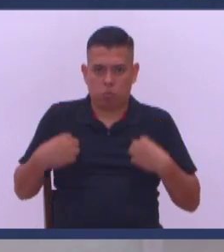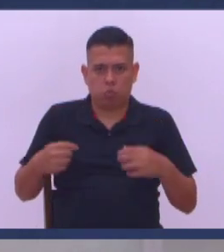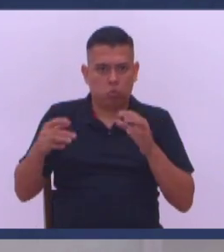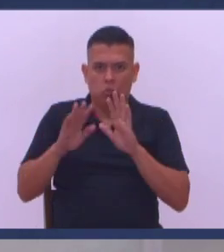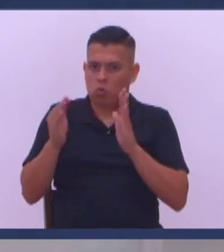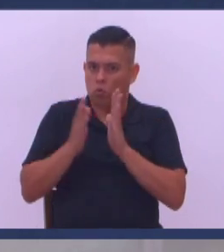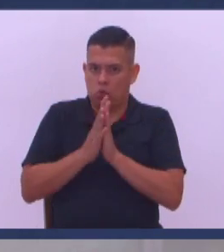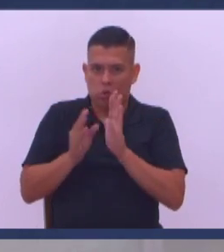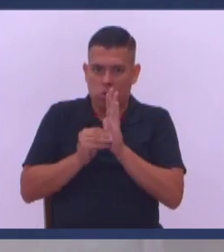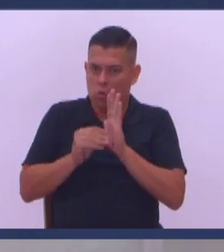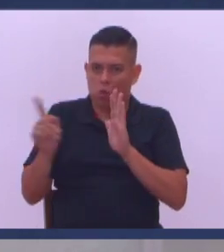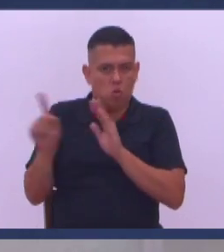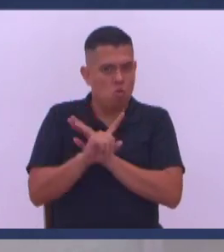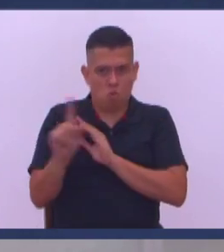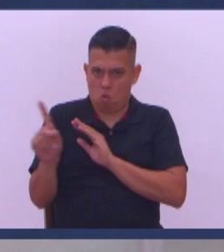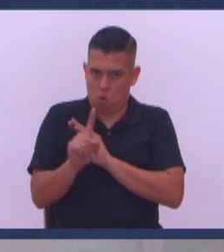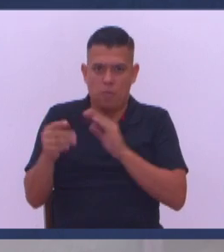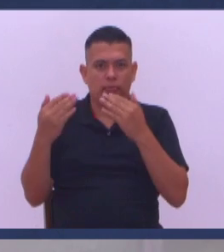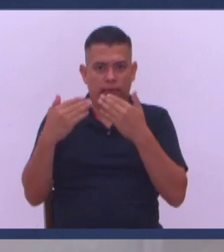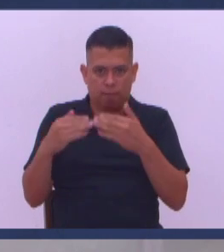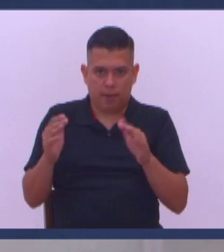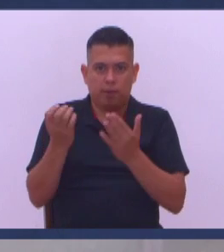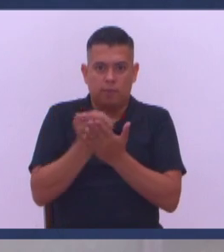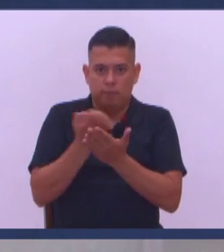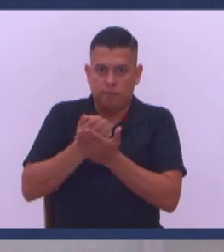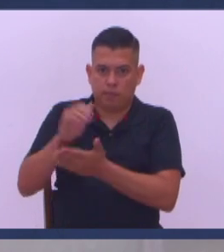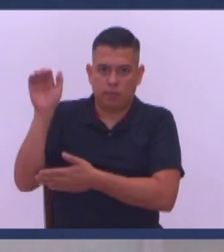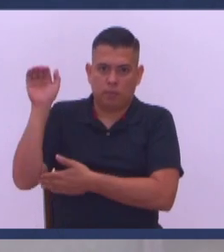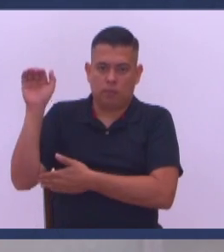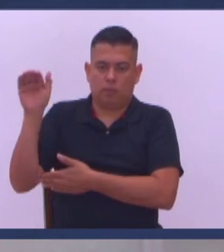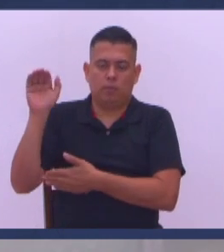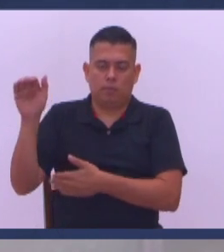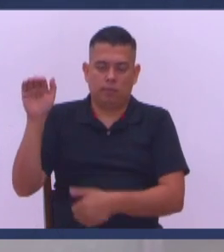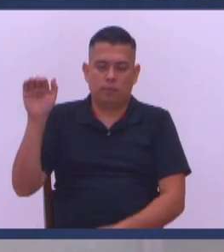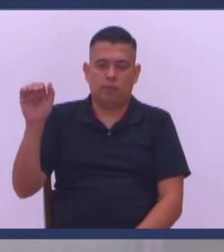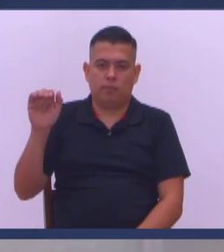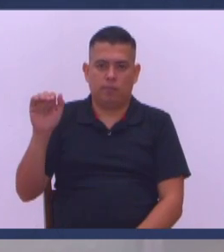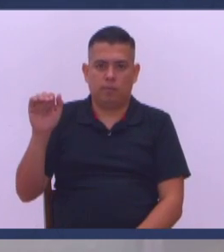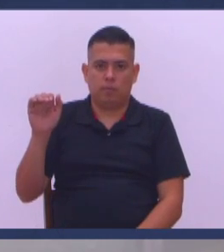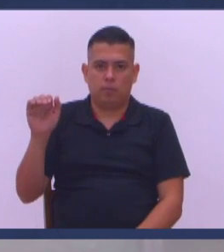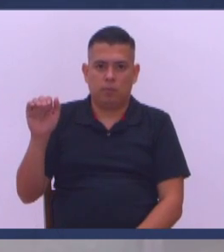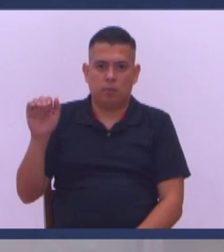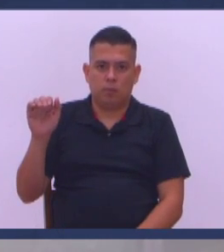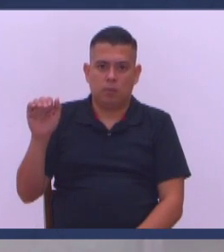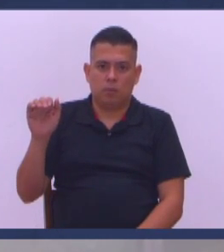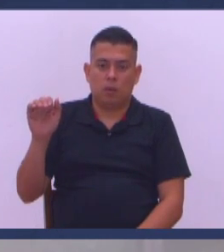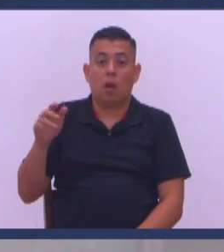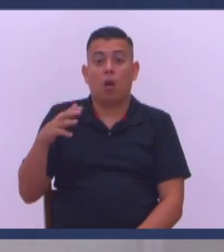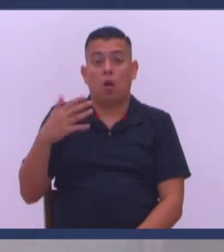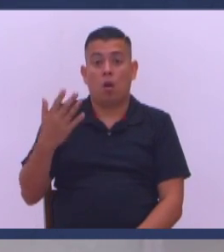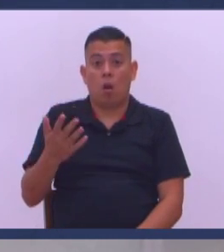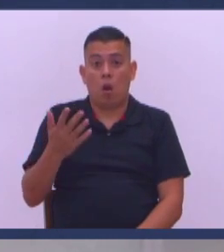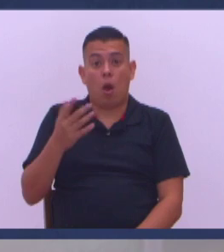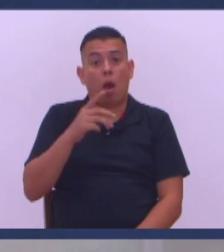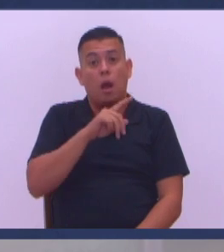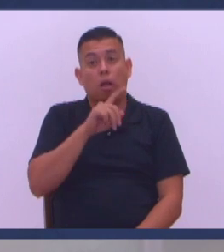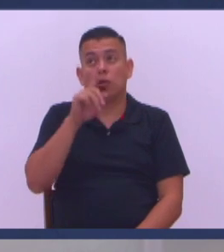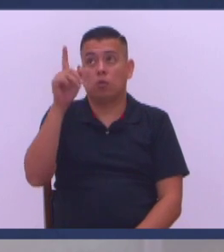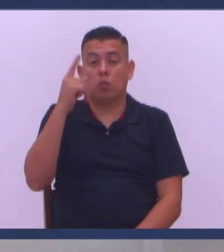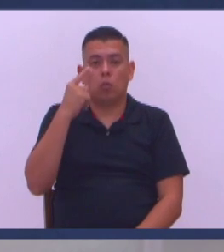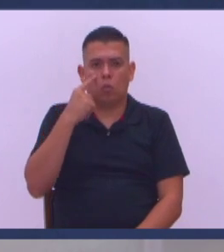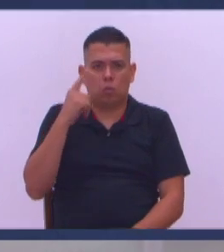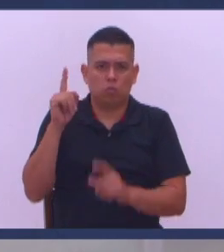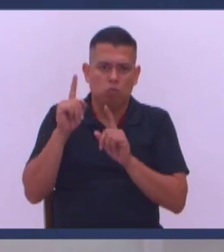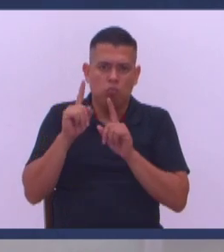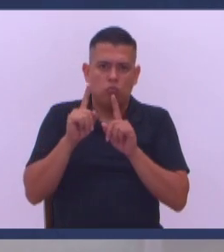como ellos No pensamos Ni somos como ellos Pero les ayudamos Entonces el señor me dice Mira Cuida con quien andas caminando